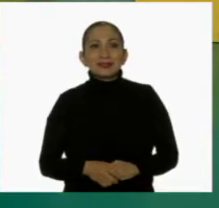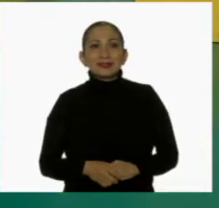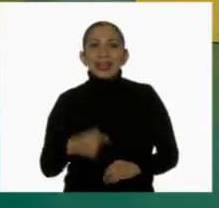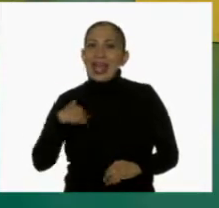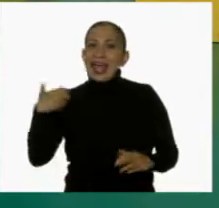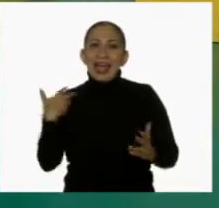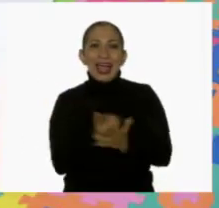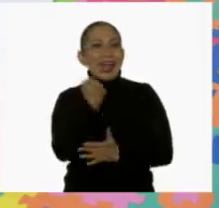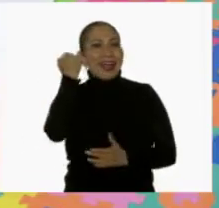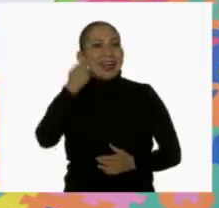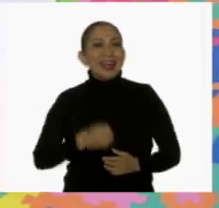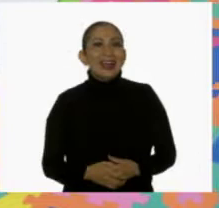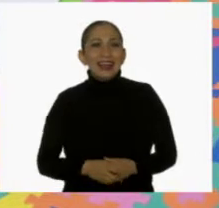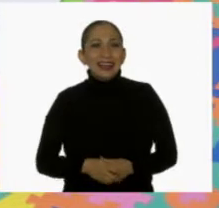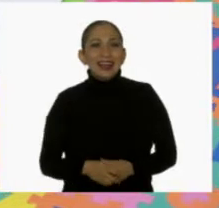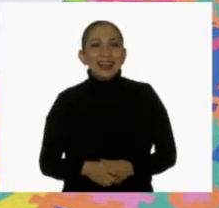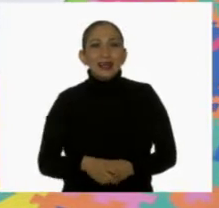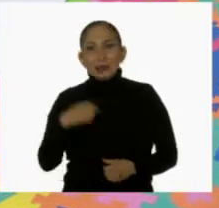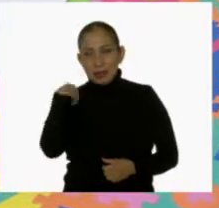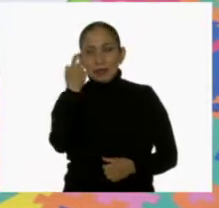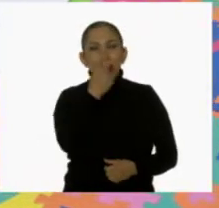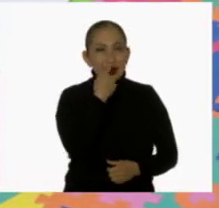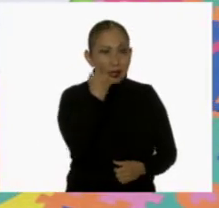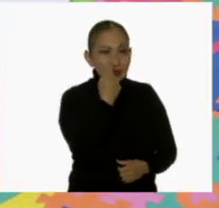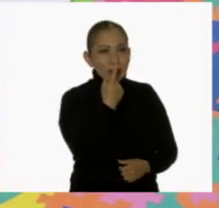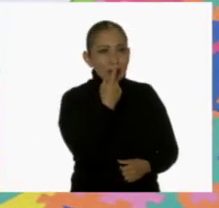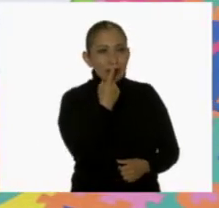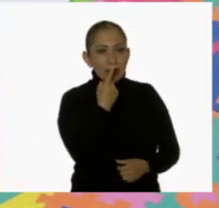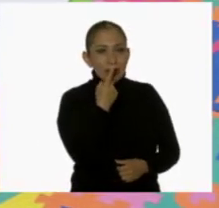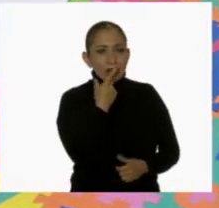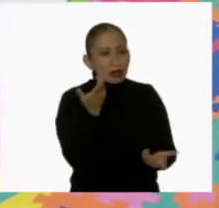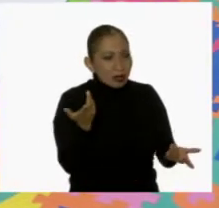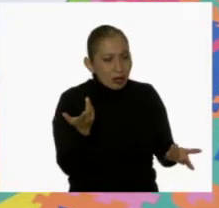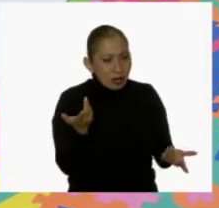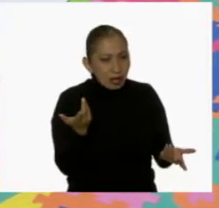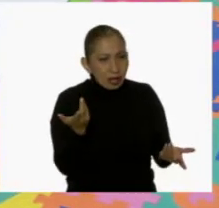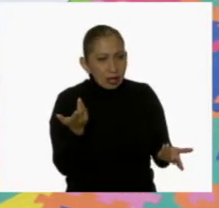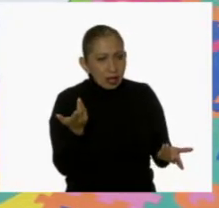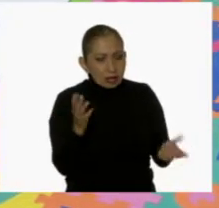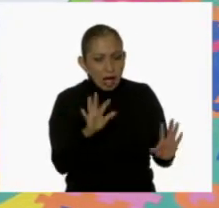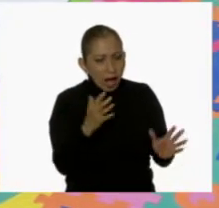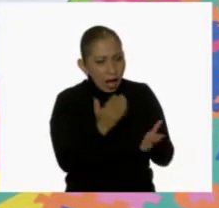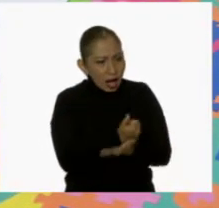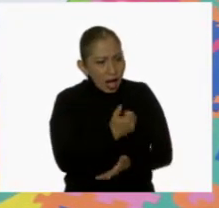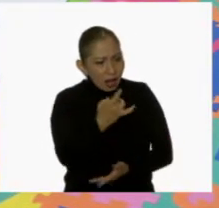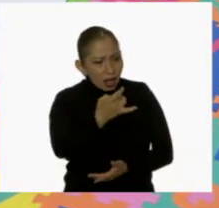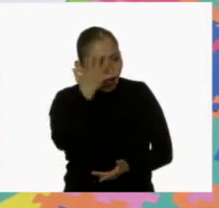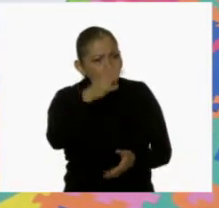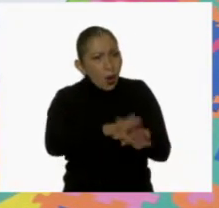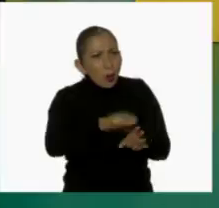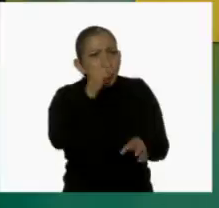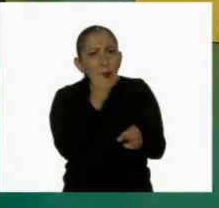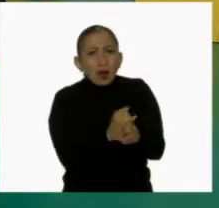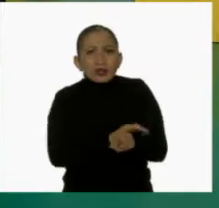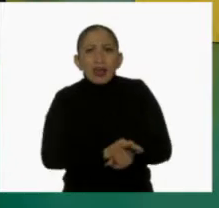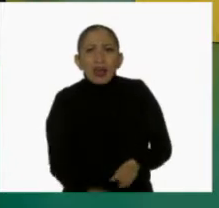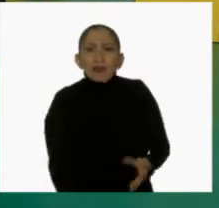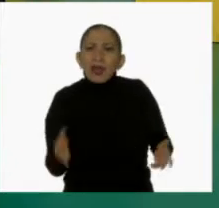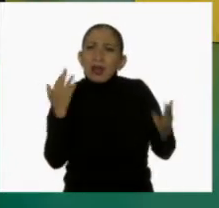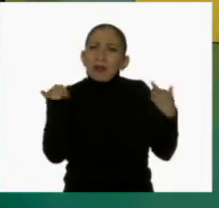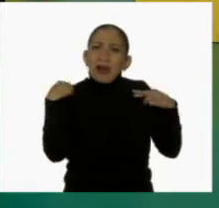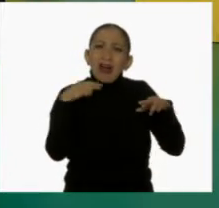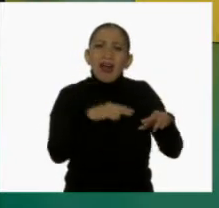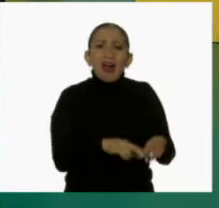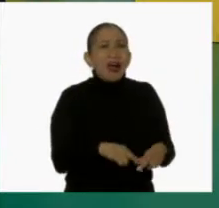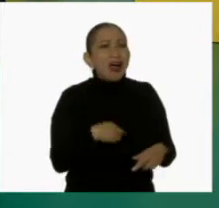como que ya me estoy mareando un poco. Pero ahí ya me ganaste. No puede ser, maestro Gus.